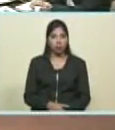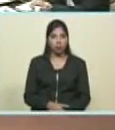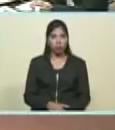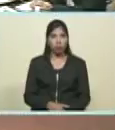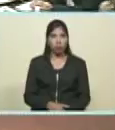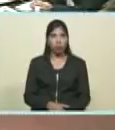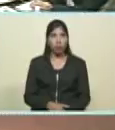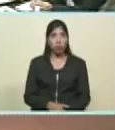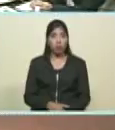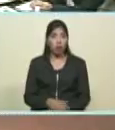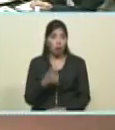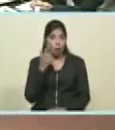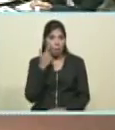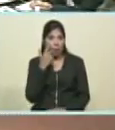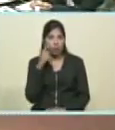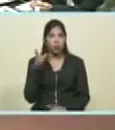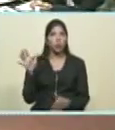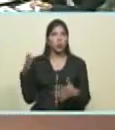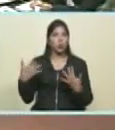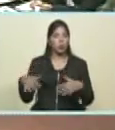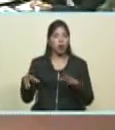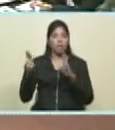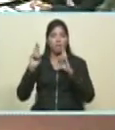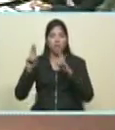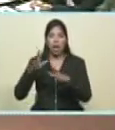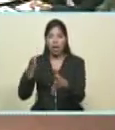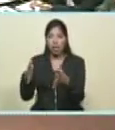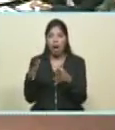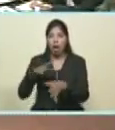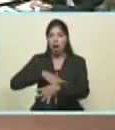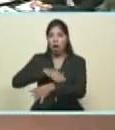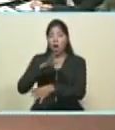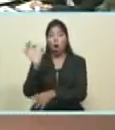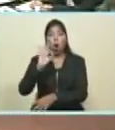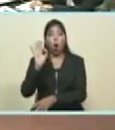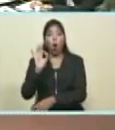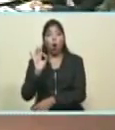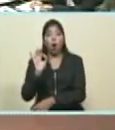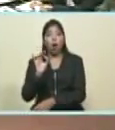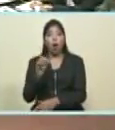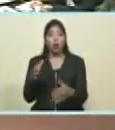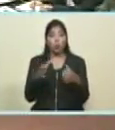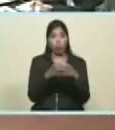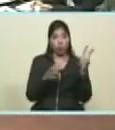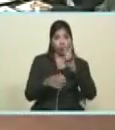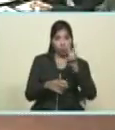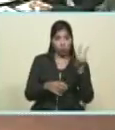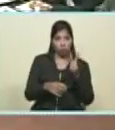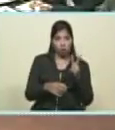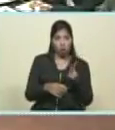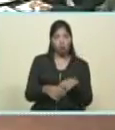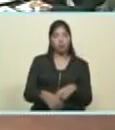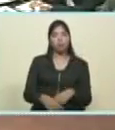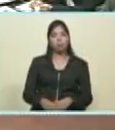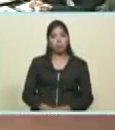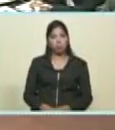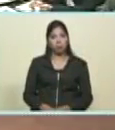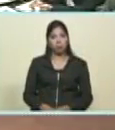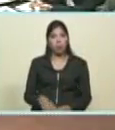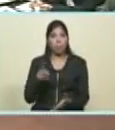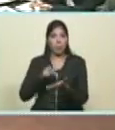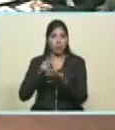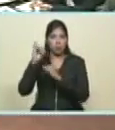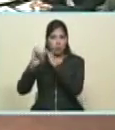No se ha visto el juego y uno va por el Barcelona, ¿verdad? O la vino tinto cuando juega a nivel internacional,